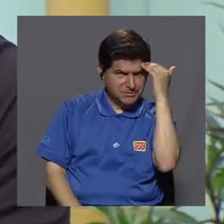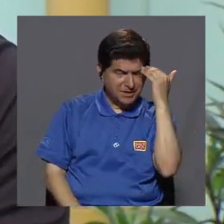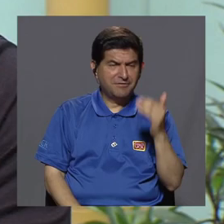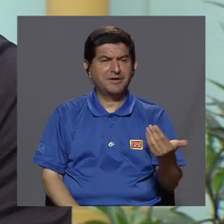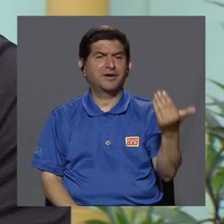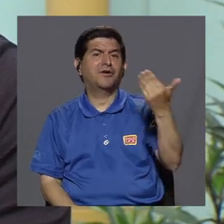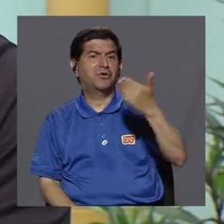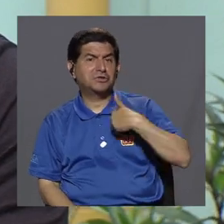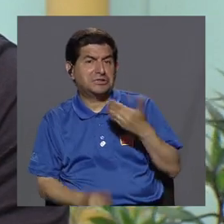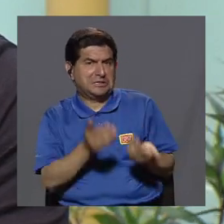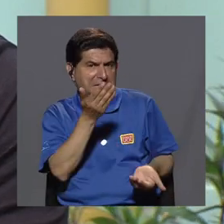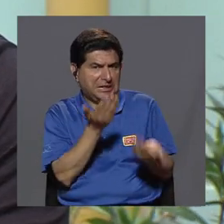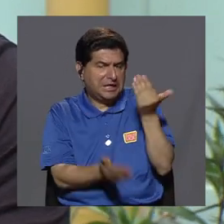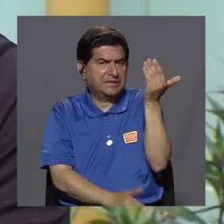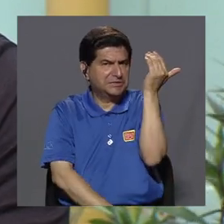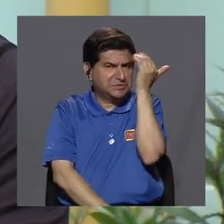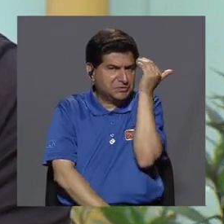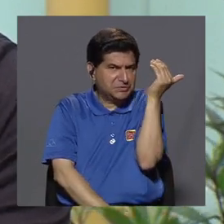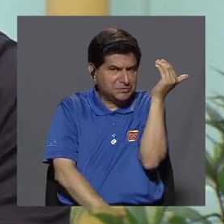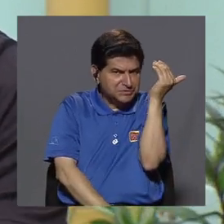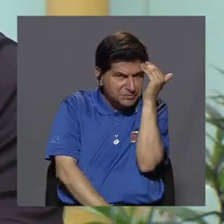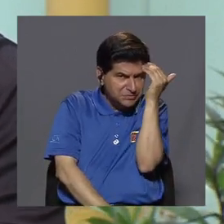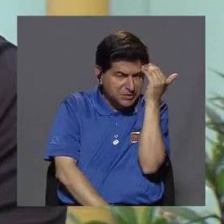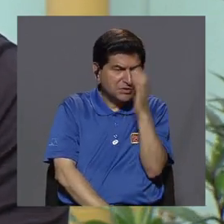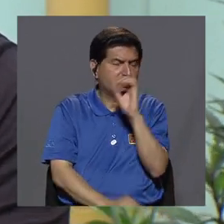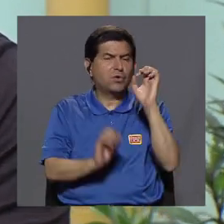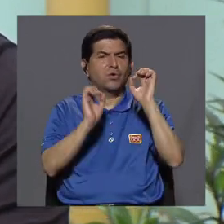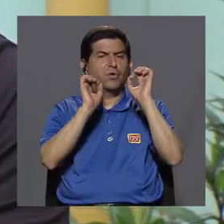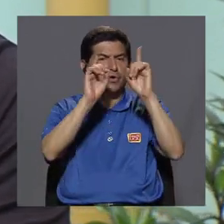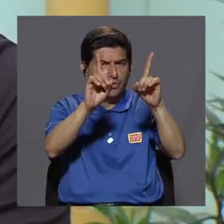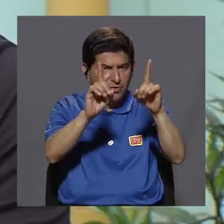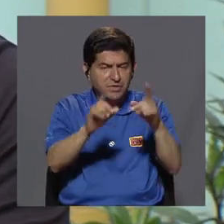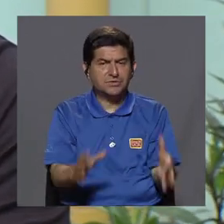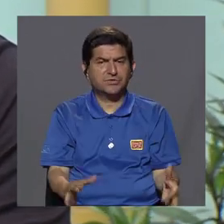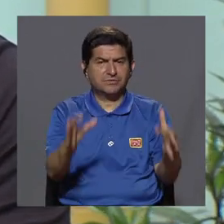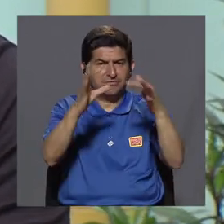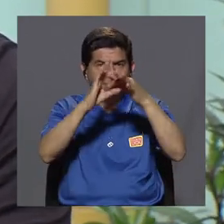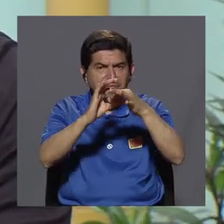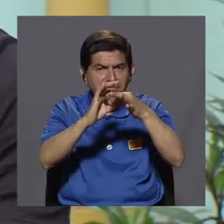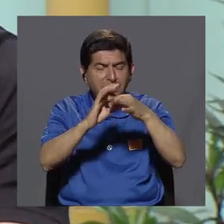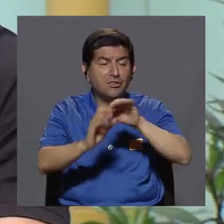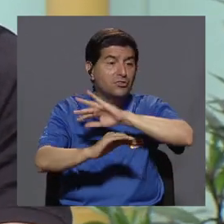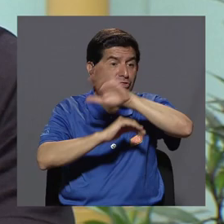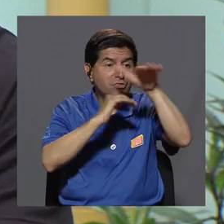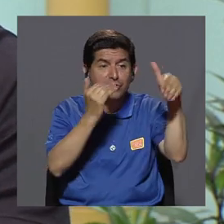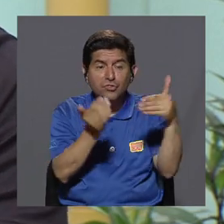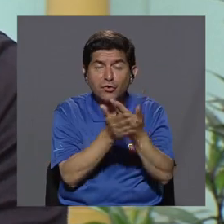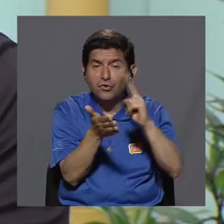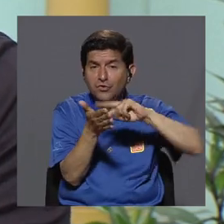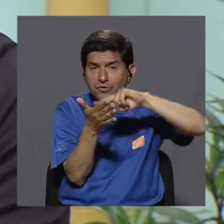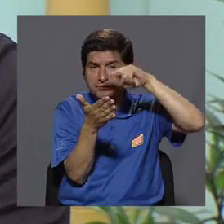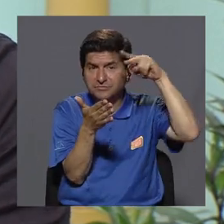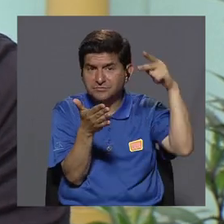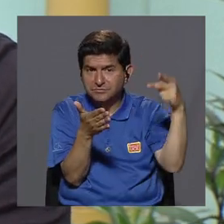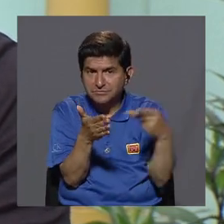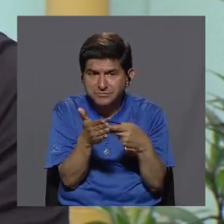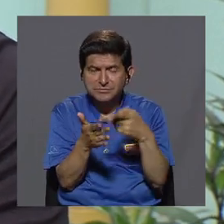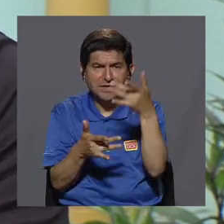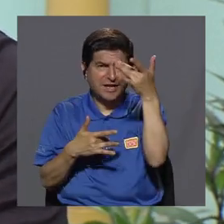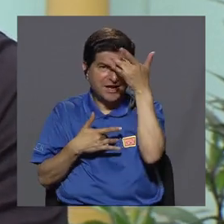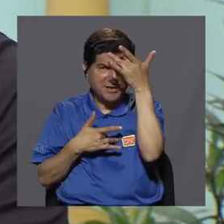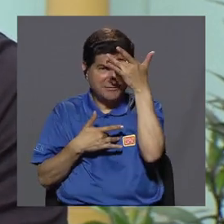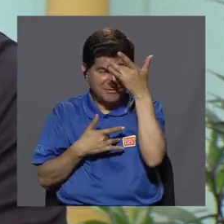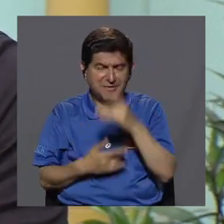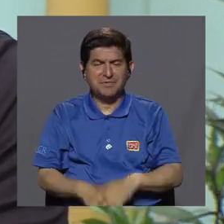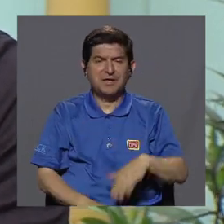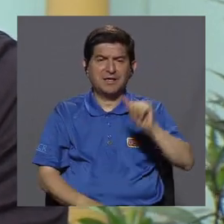o tuviéramos el conocimiento o nos educáramos sobre todo lo que conlleva, verdad, una